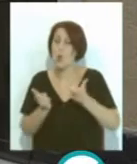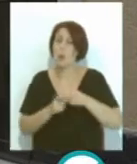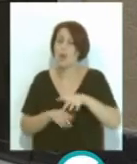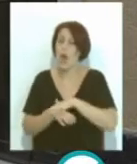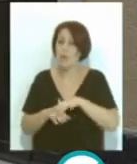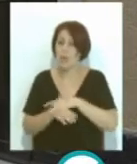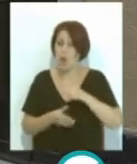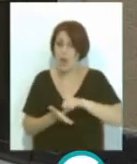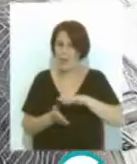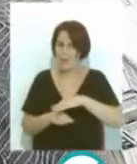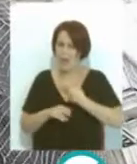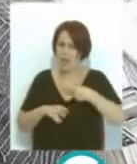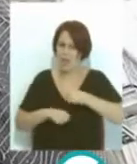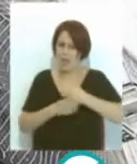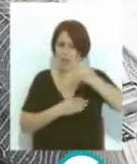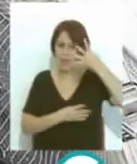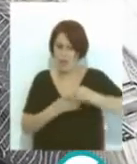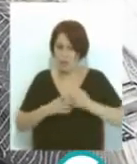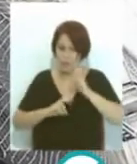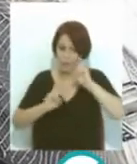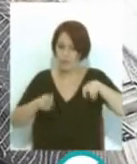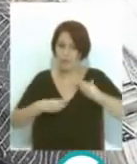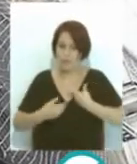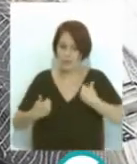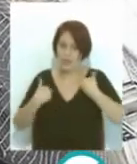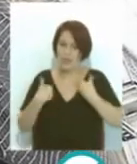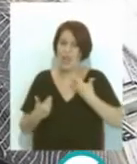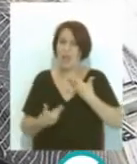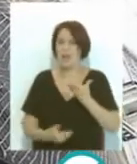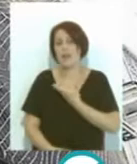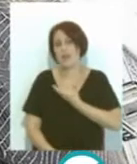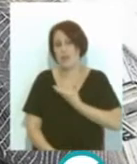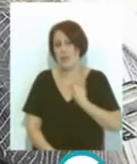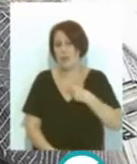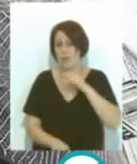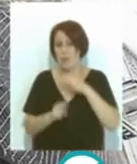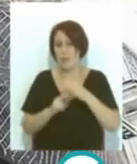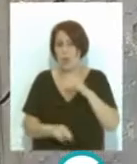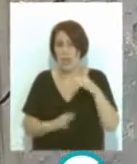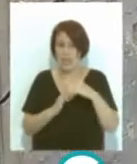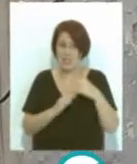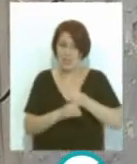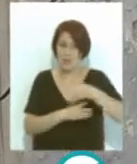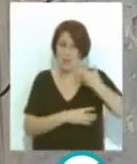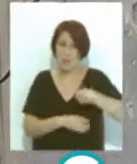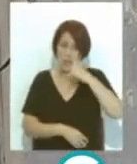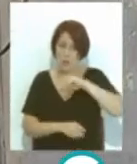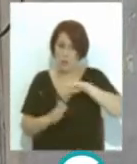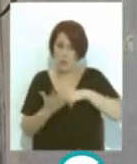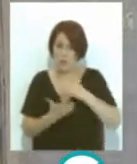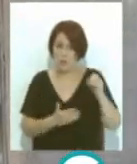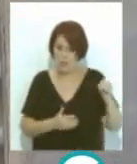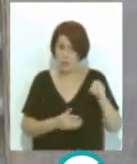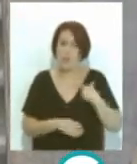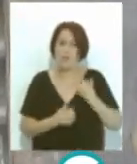gobierno local a la rehabilitación del edificio por parte de la empresa municipal Procasa un edificio abandonado desde el año 2000 y que en 2007 fue